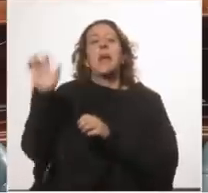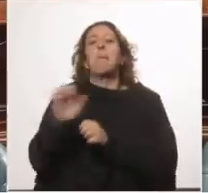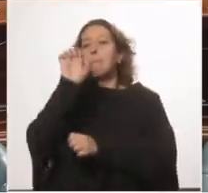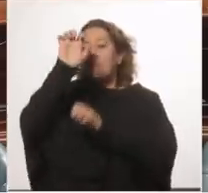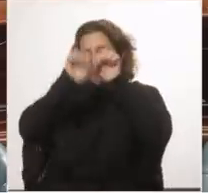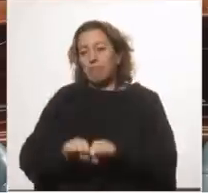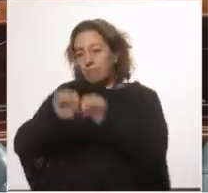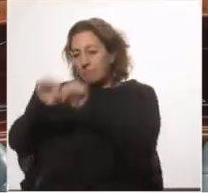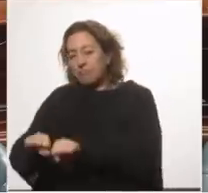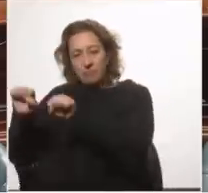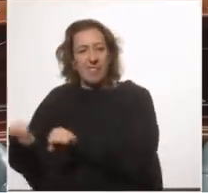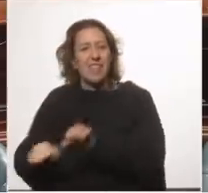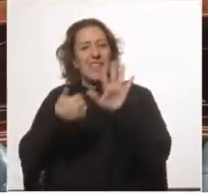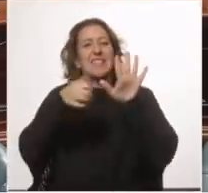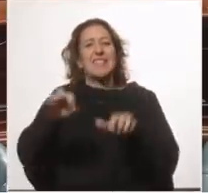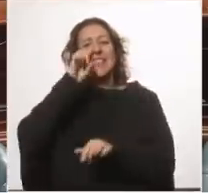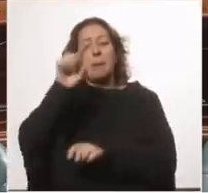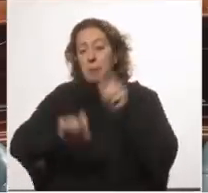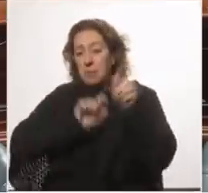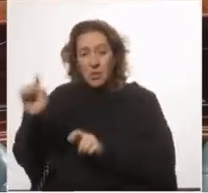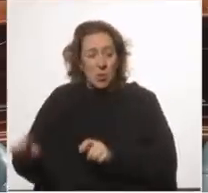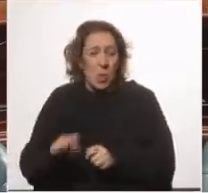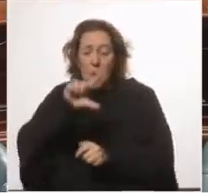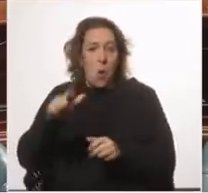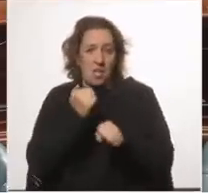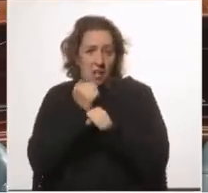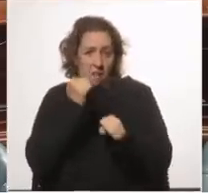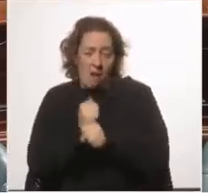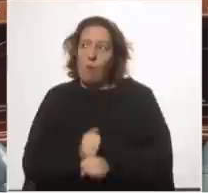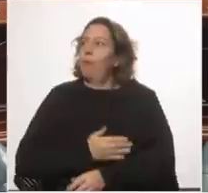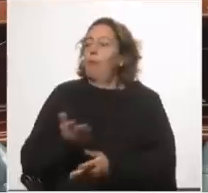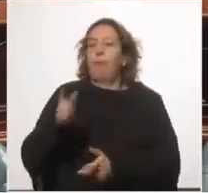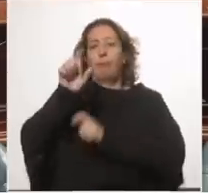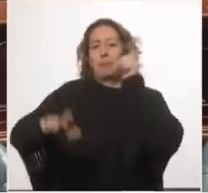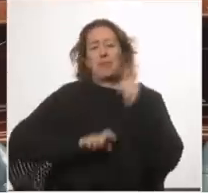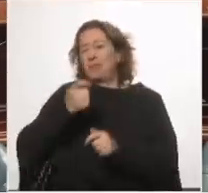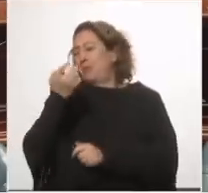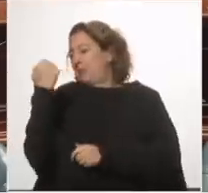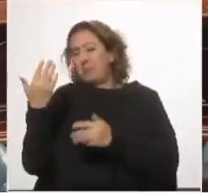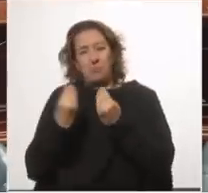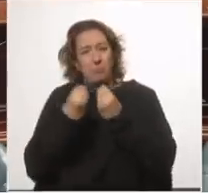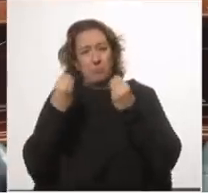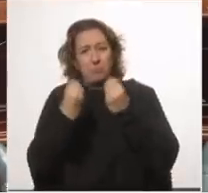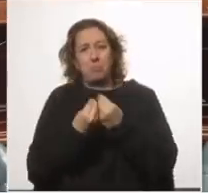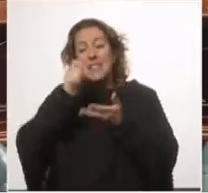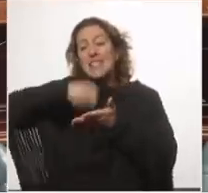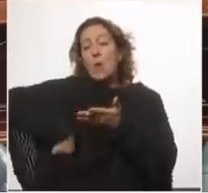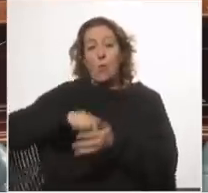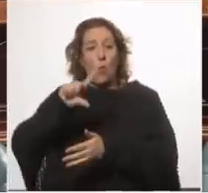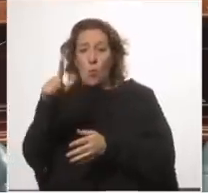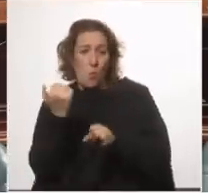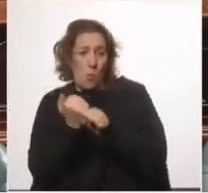que perdieron su trabajo a los casi 200.000 que pasaron por el seguro de paro a tantos otros excepto